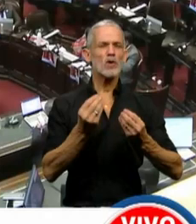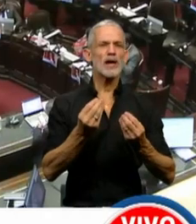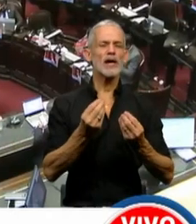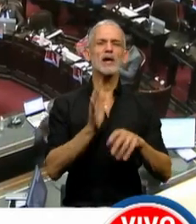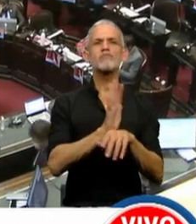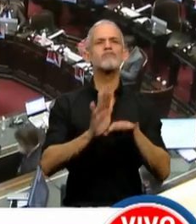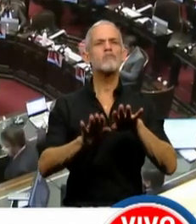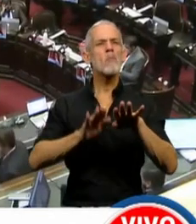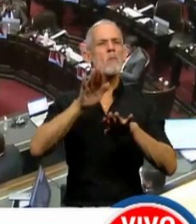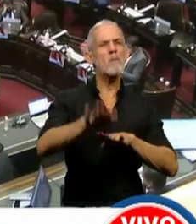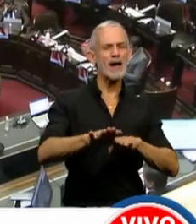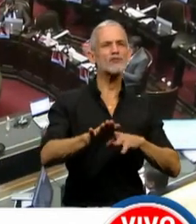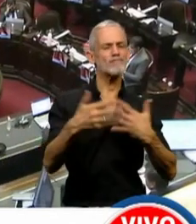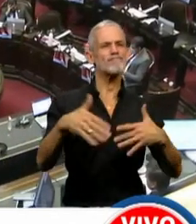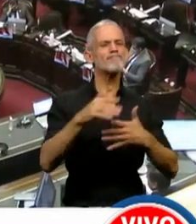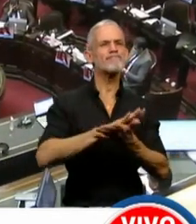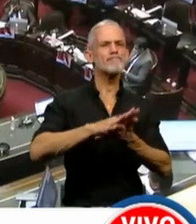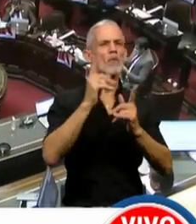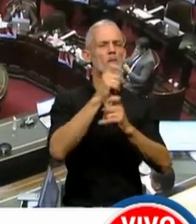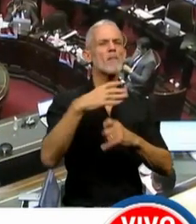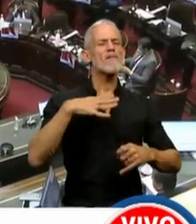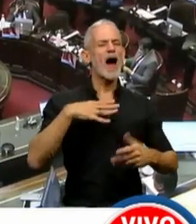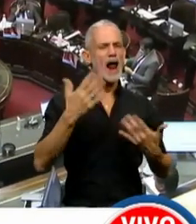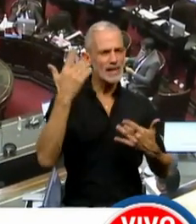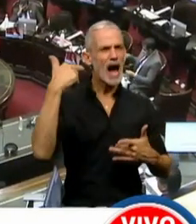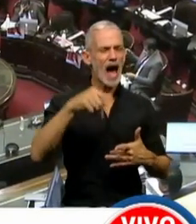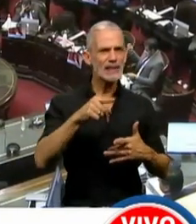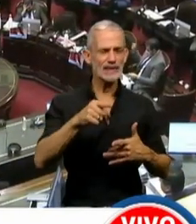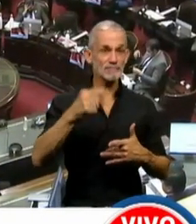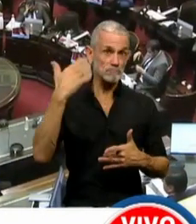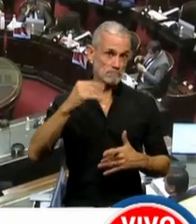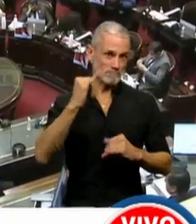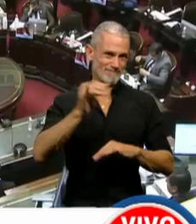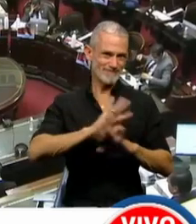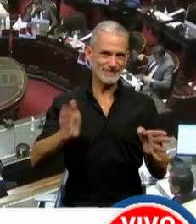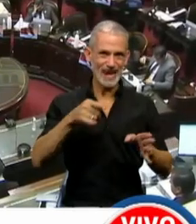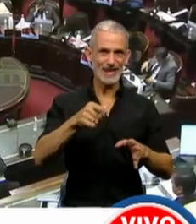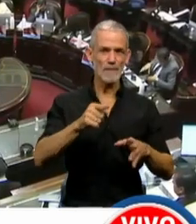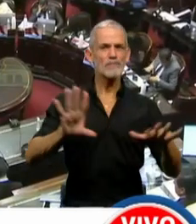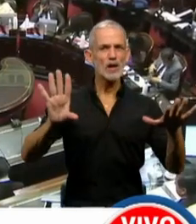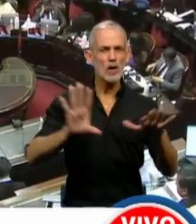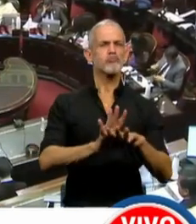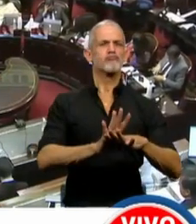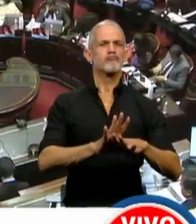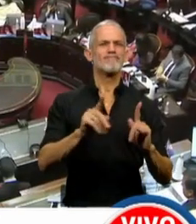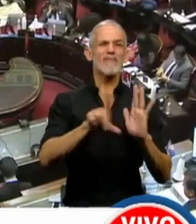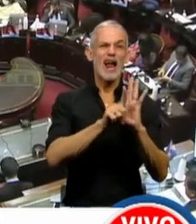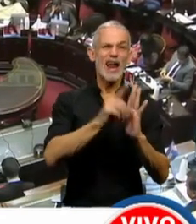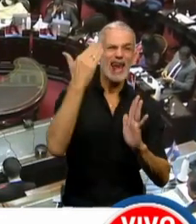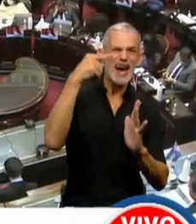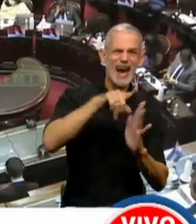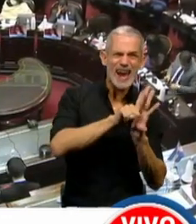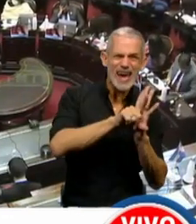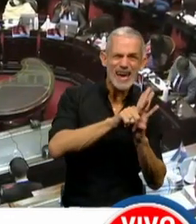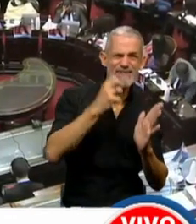paso más en saldar una deuda que por un lado tiene que ver con lo que ya se dijo, que es adecuar una vieja legislación a lo que